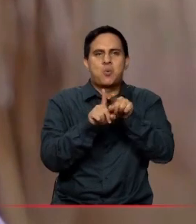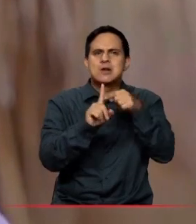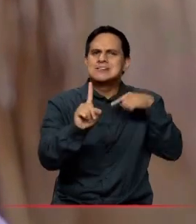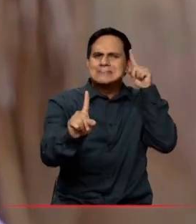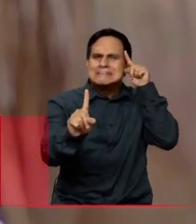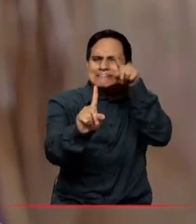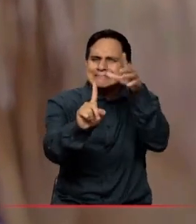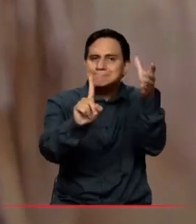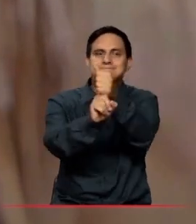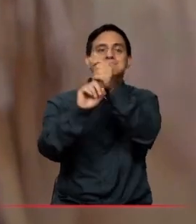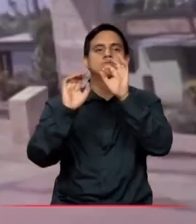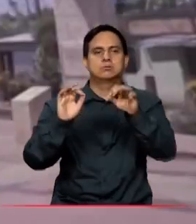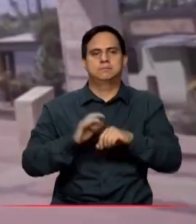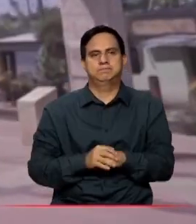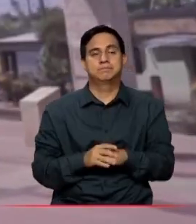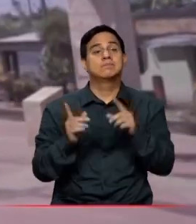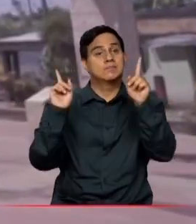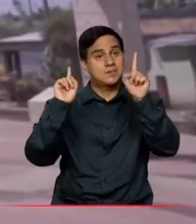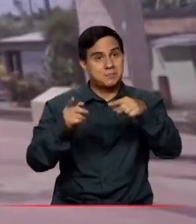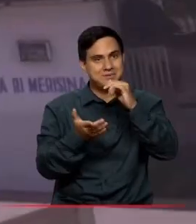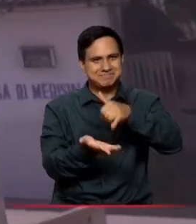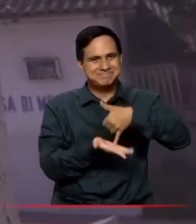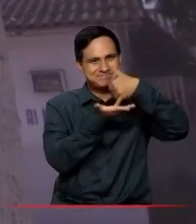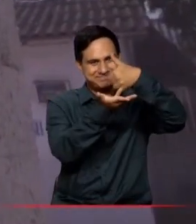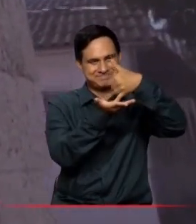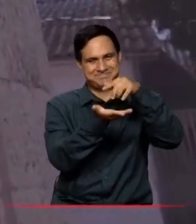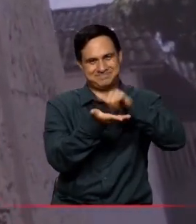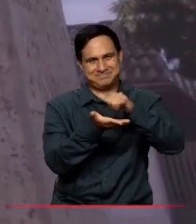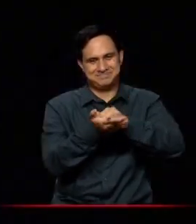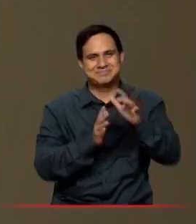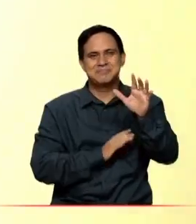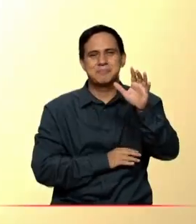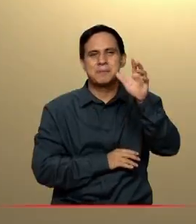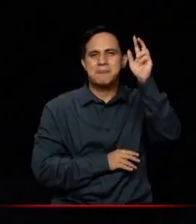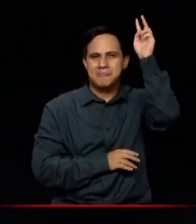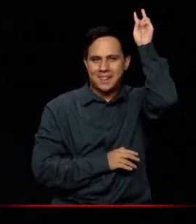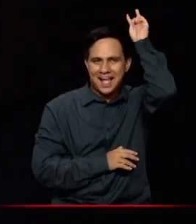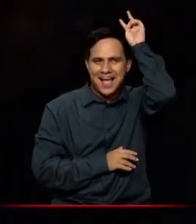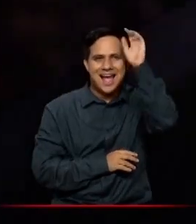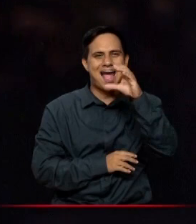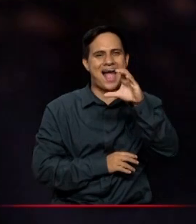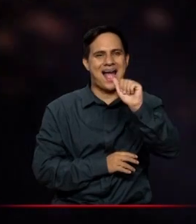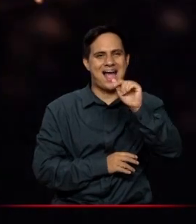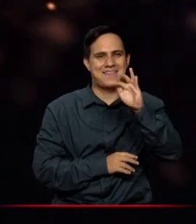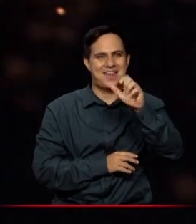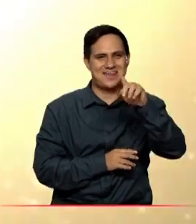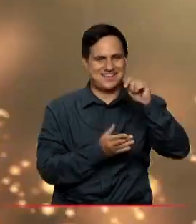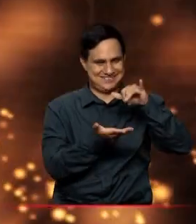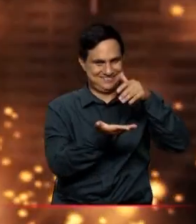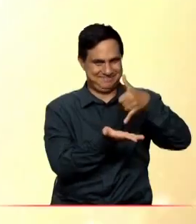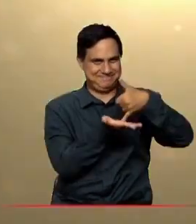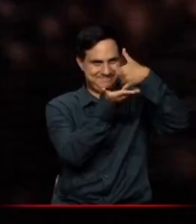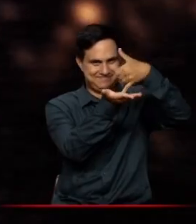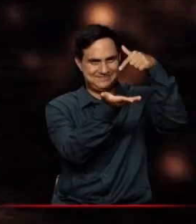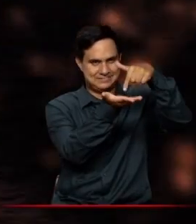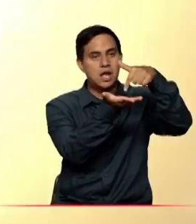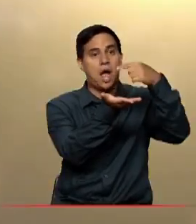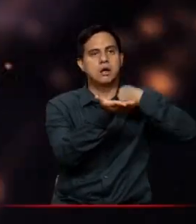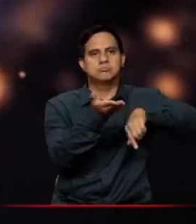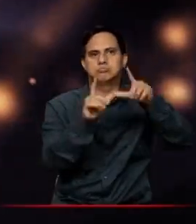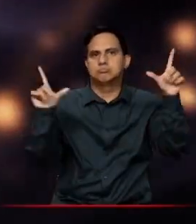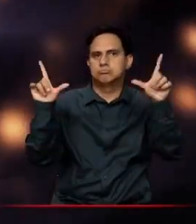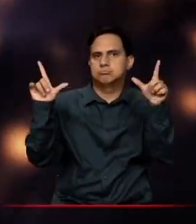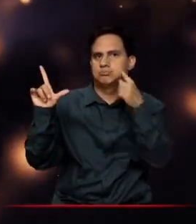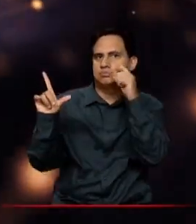de transmitir la ceremonia de entrega de los premios India Catalina en Cartagena. Eso que sí, primero que todo porque es un voto de confianza desde el Ministerio